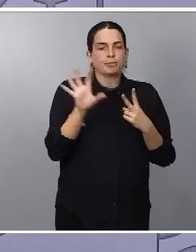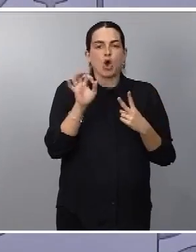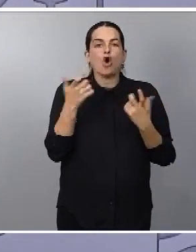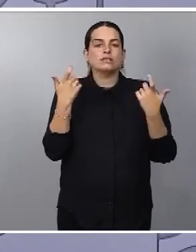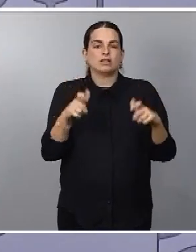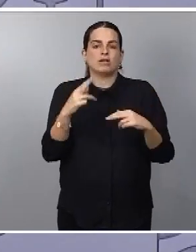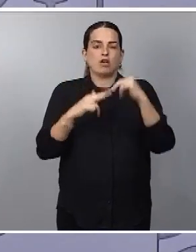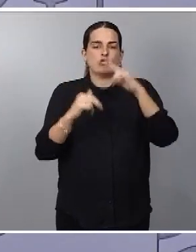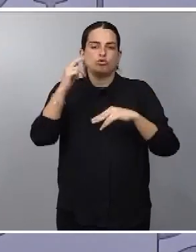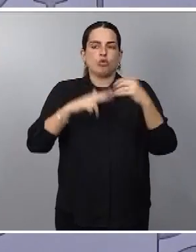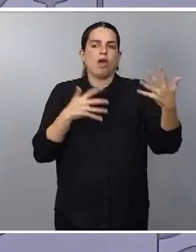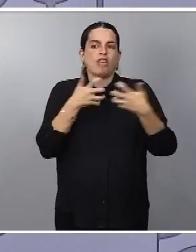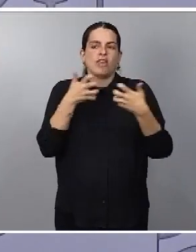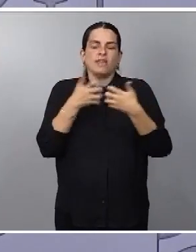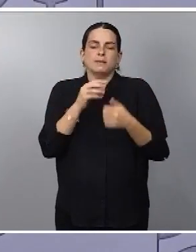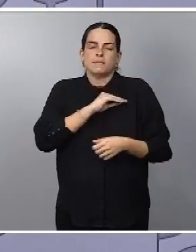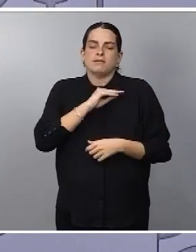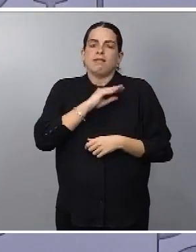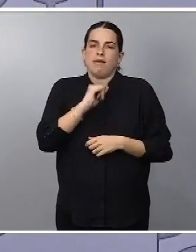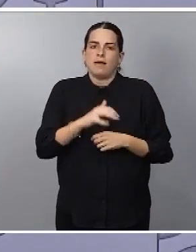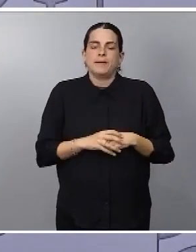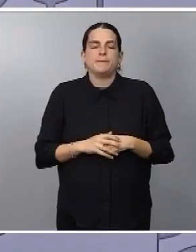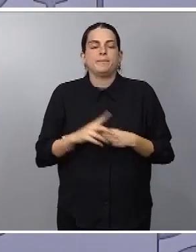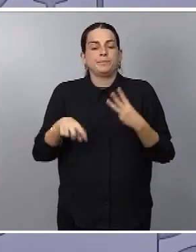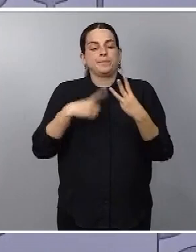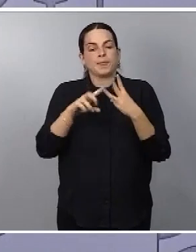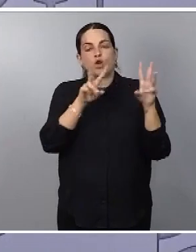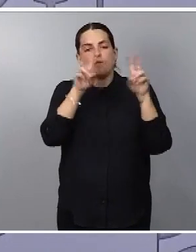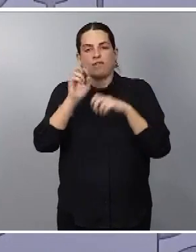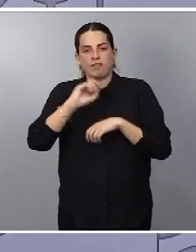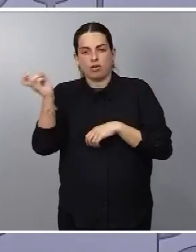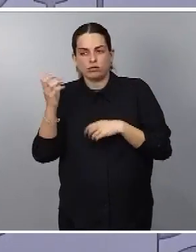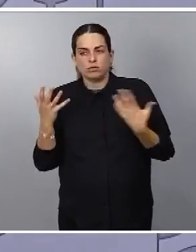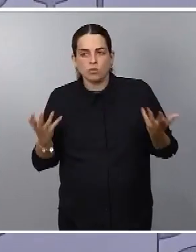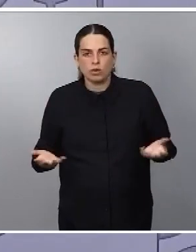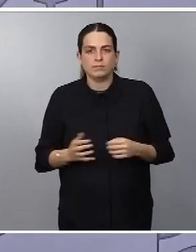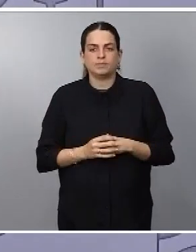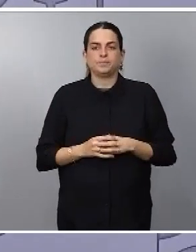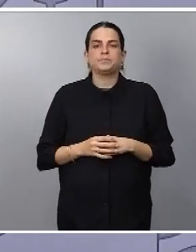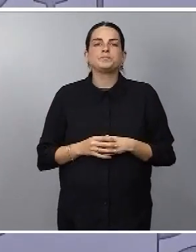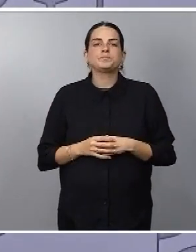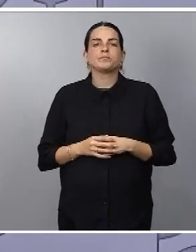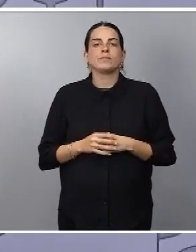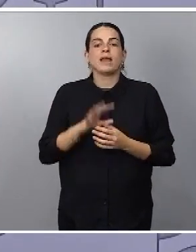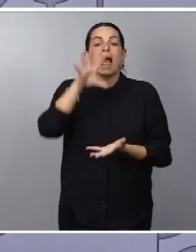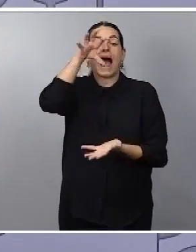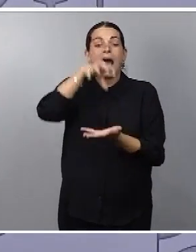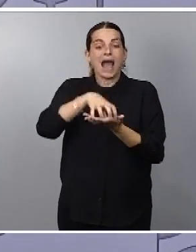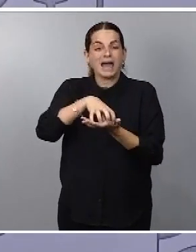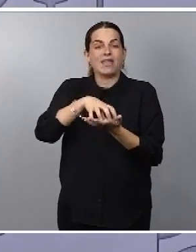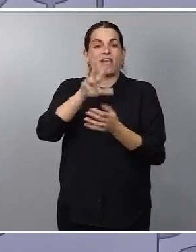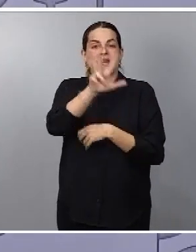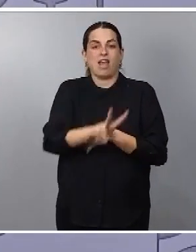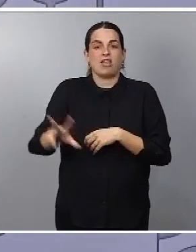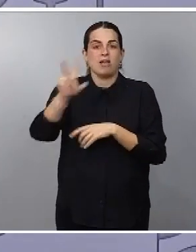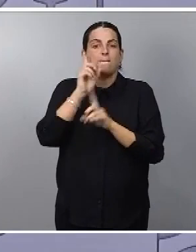construcción. Entre otras de las novedades, pasa por la creación de la Agencia Nacional de Prevención